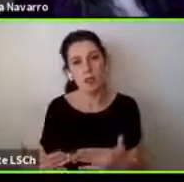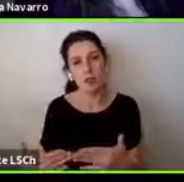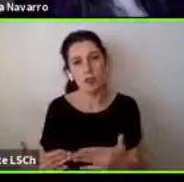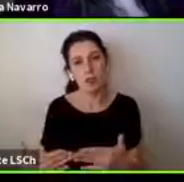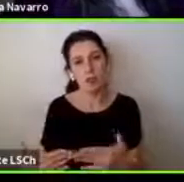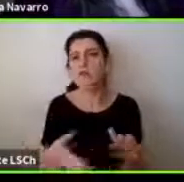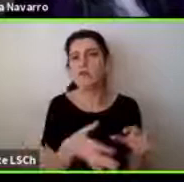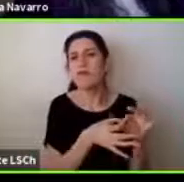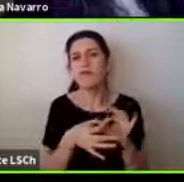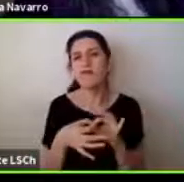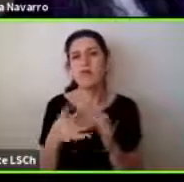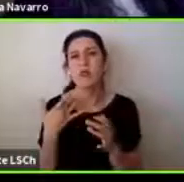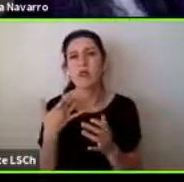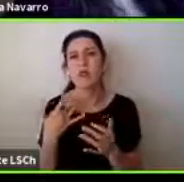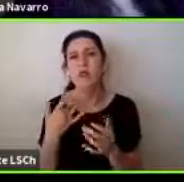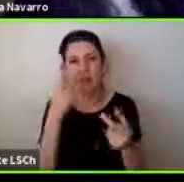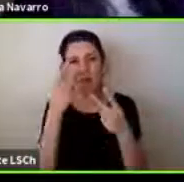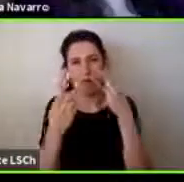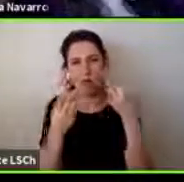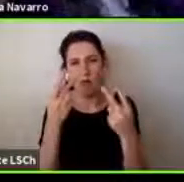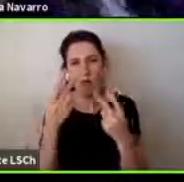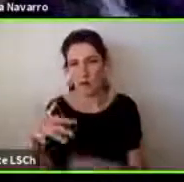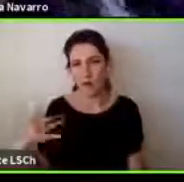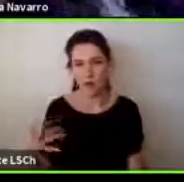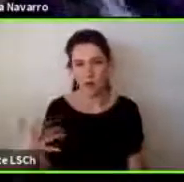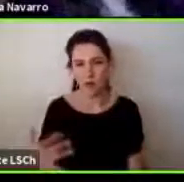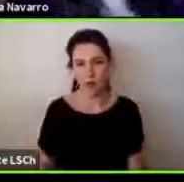importante este apoyo visual en Neuromundos